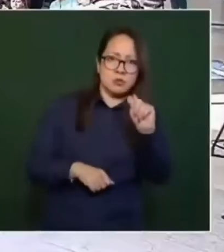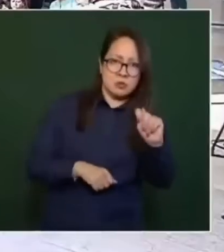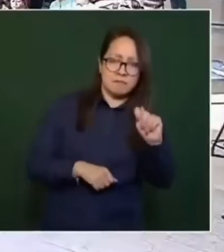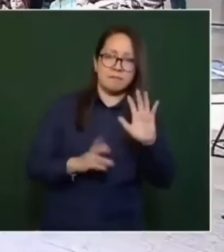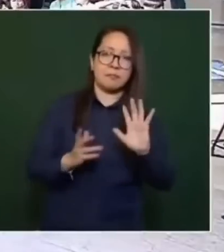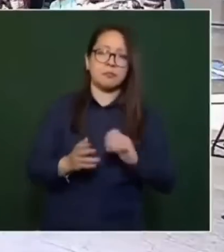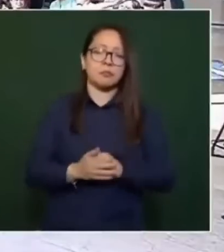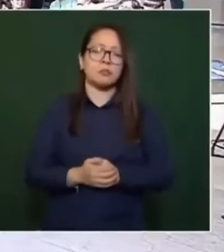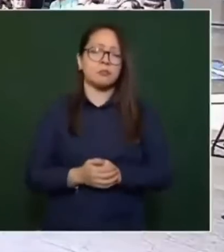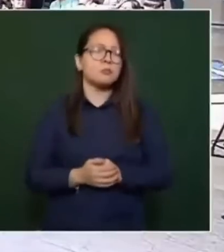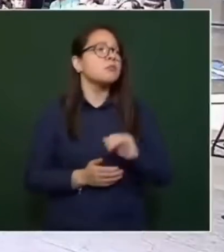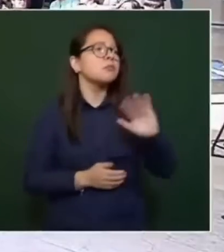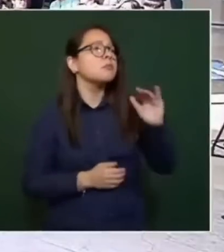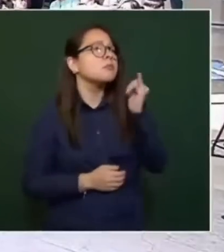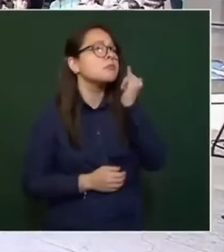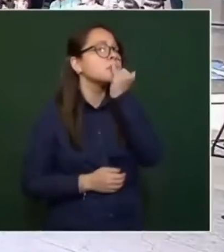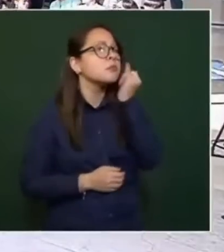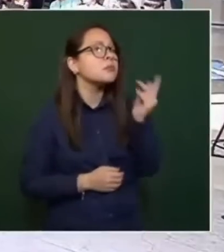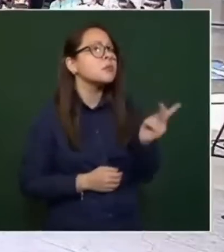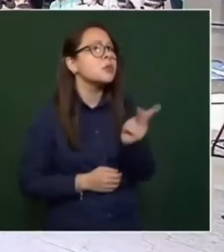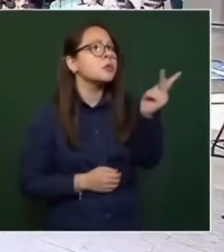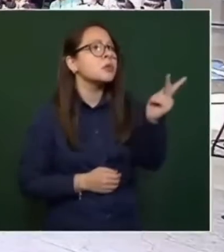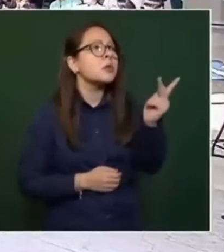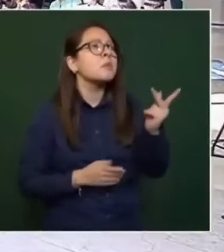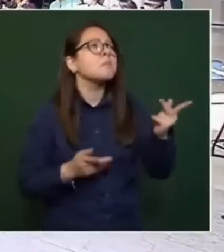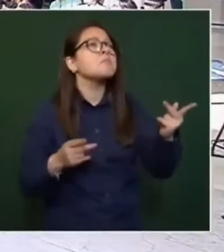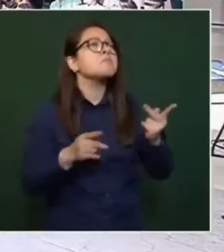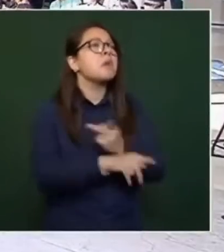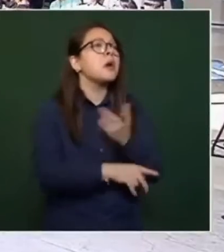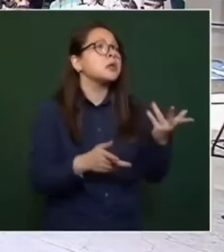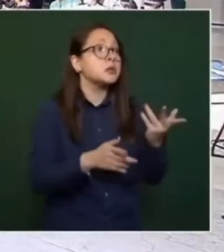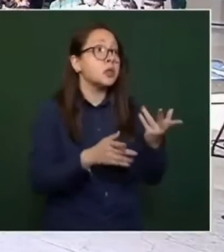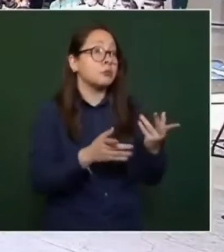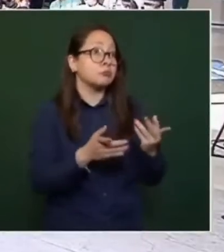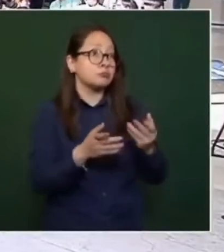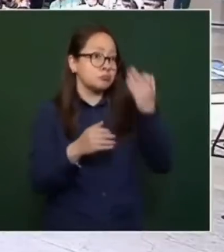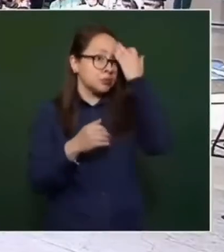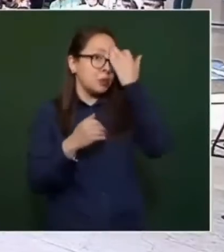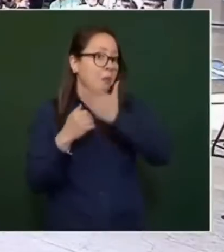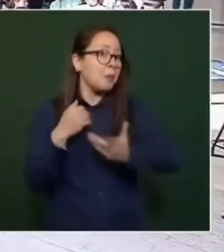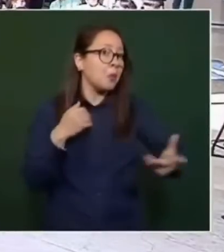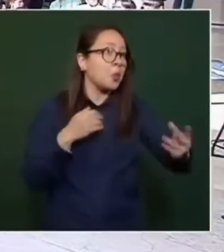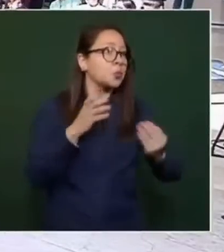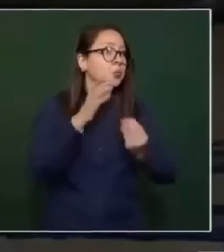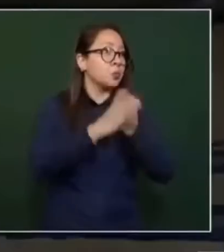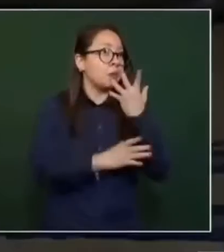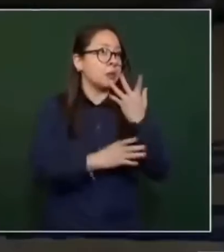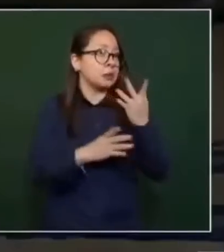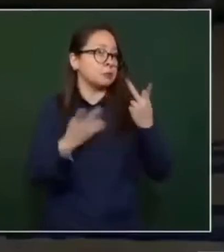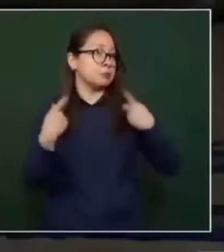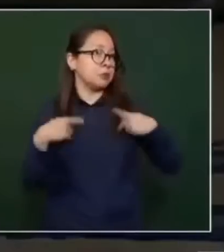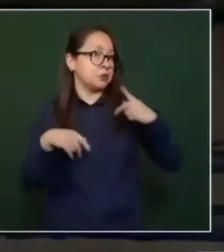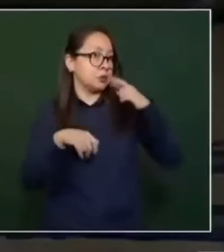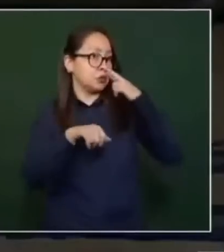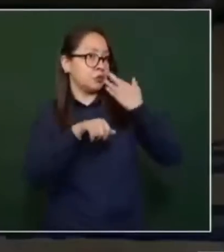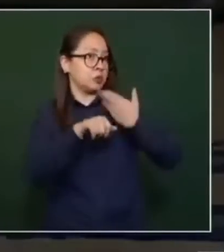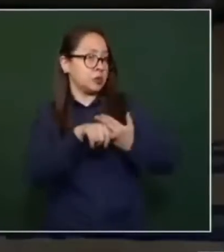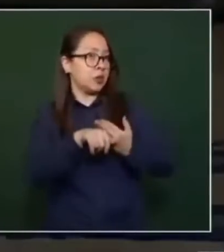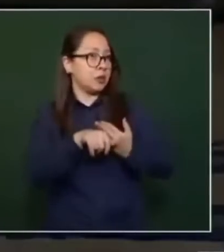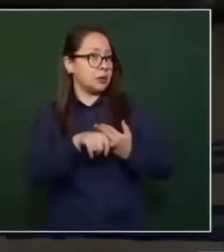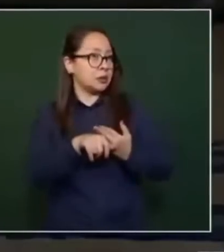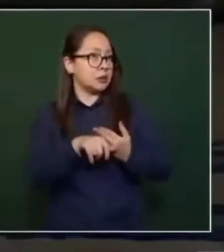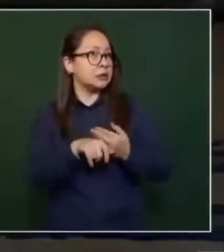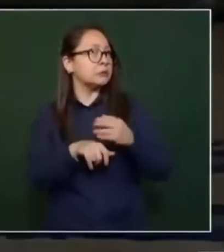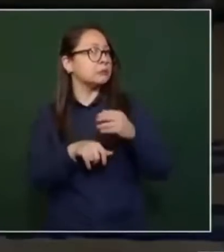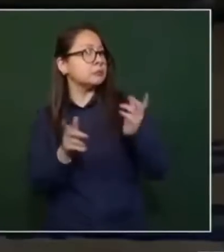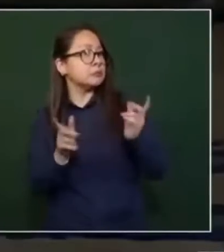Como resultado de esta resolución de la Corte, va a haber nuevos nombramientos de civiles en la Guardia Nacional. es que